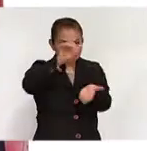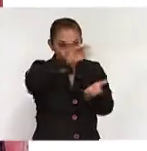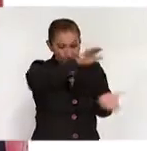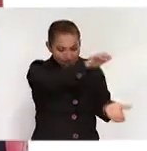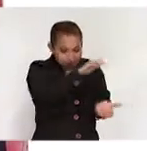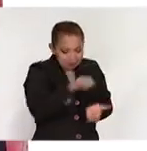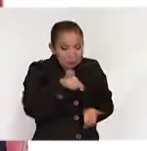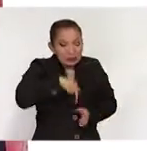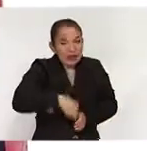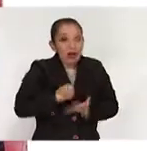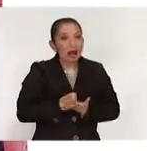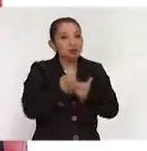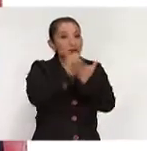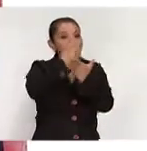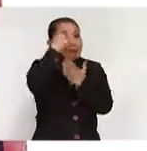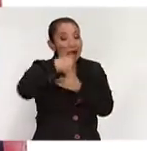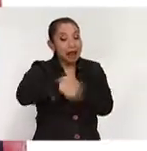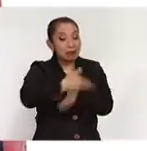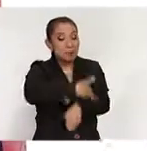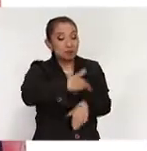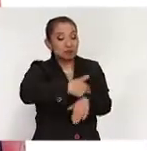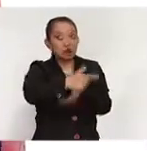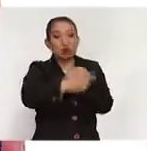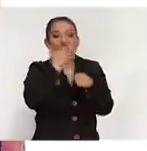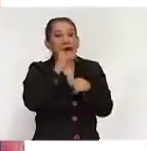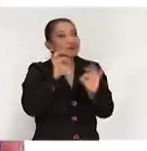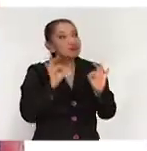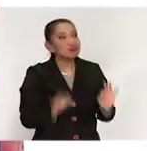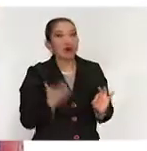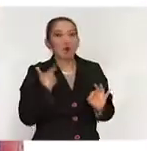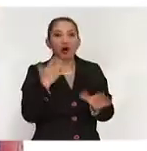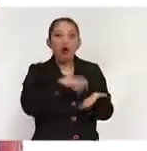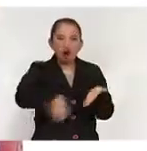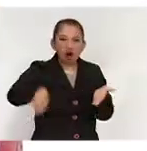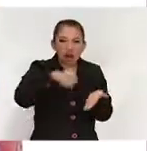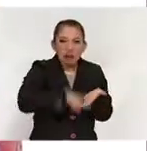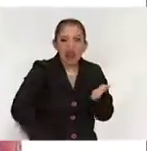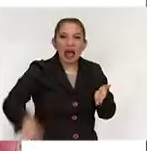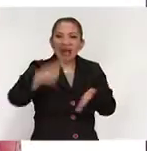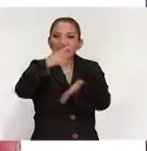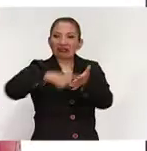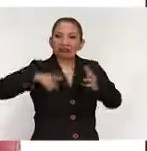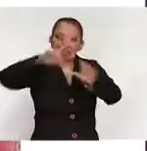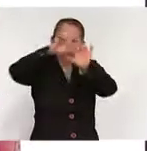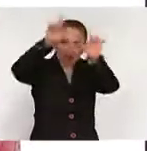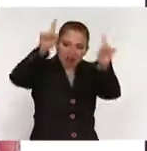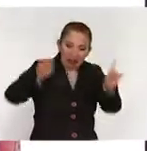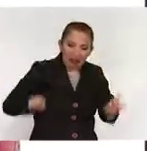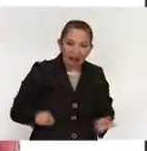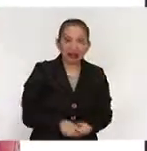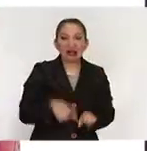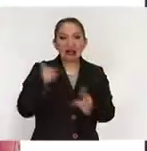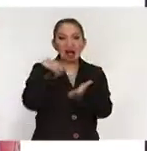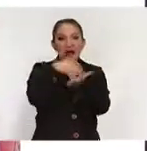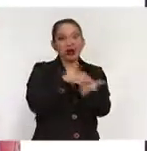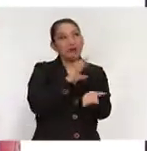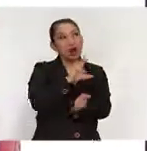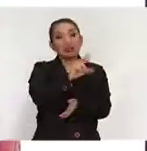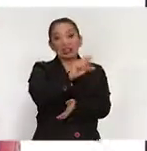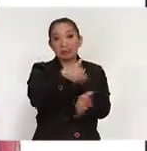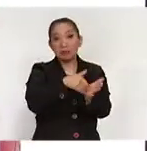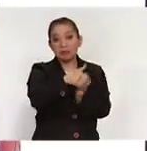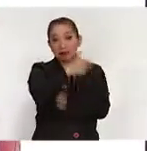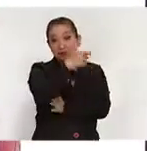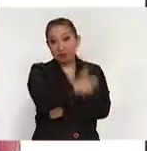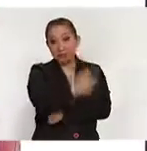y eso nos ha permitido que para este proceso electoral no hayamos tenido que comprar canceles de este que nos ahorraron cerca de 80